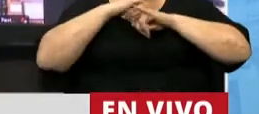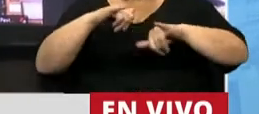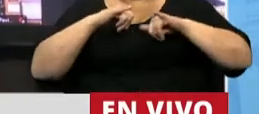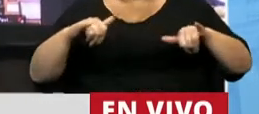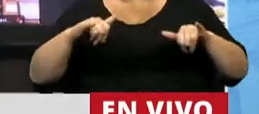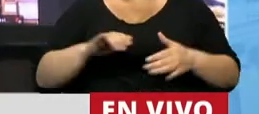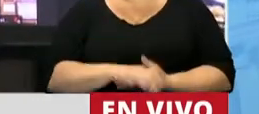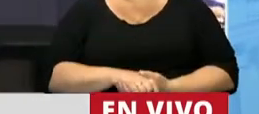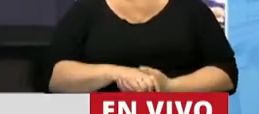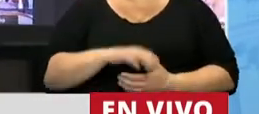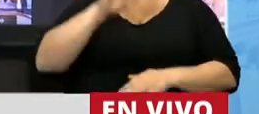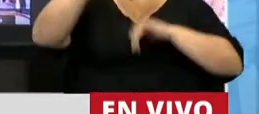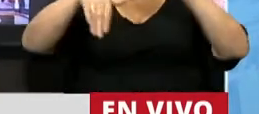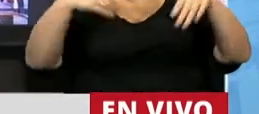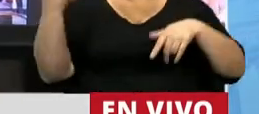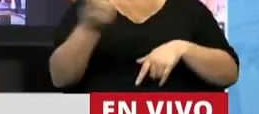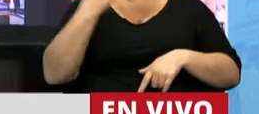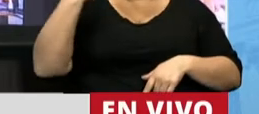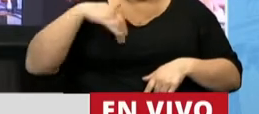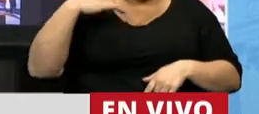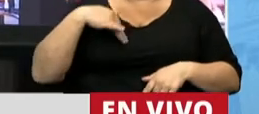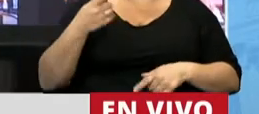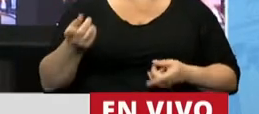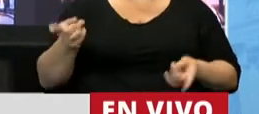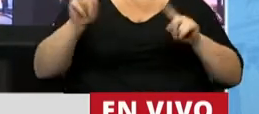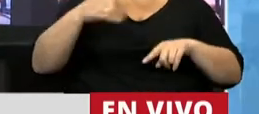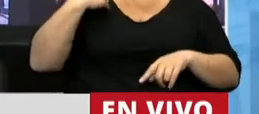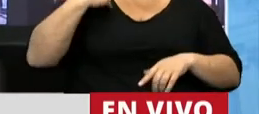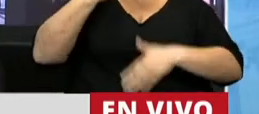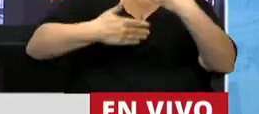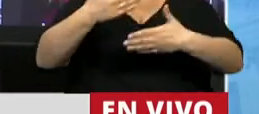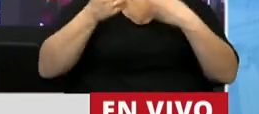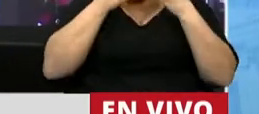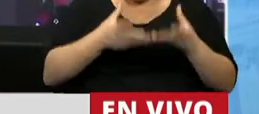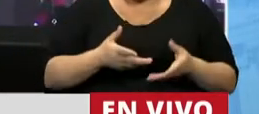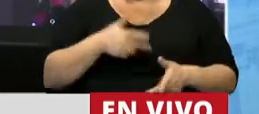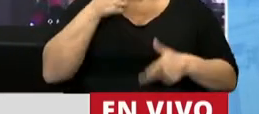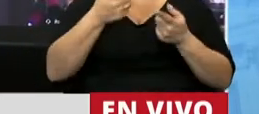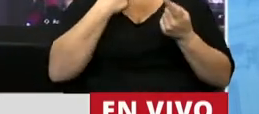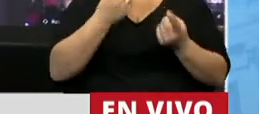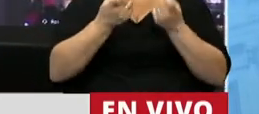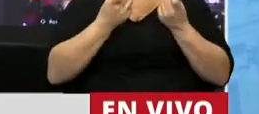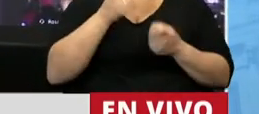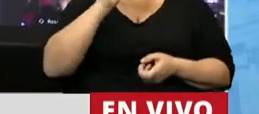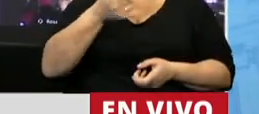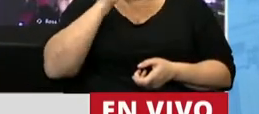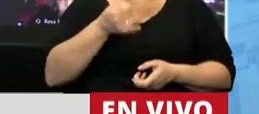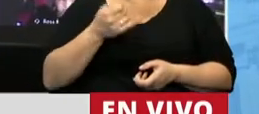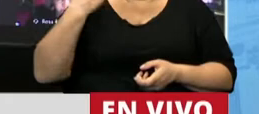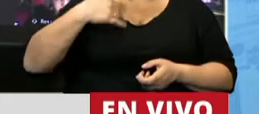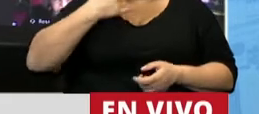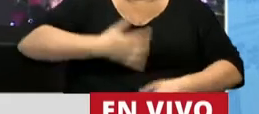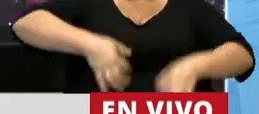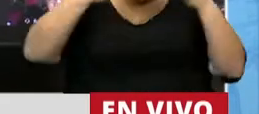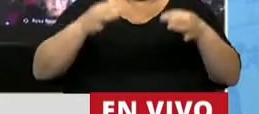nos convocaba a los argentinos a recuperar el país, nos habló de la necesidad de tener un país